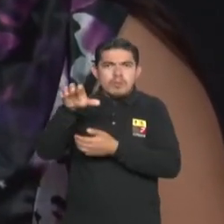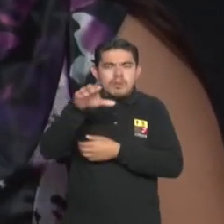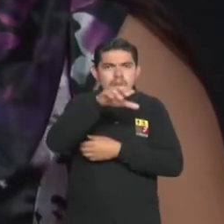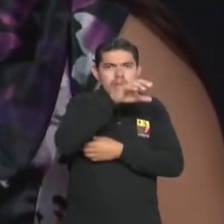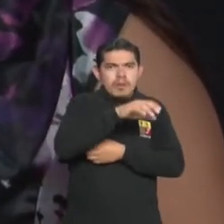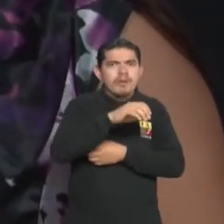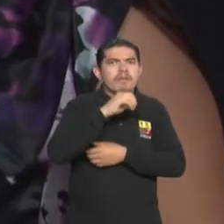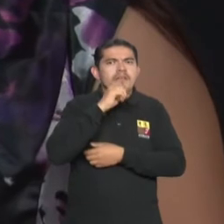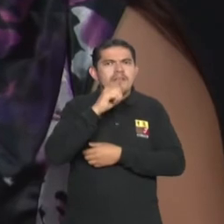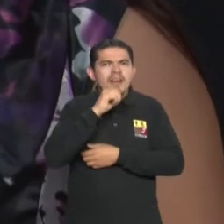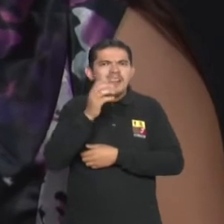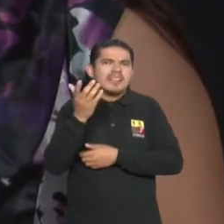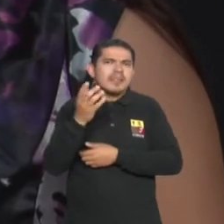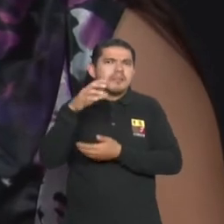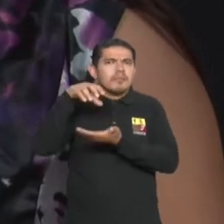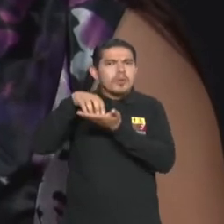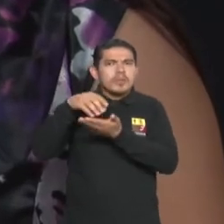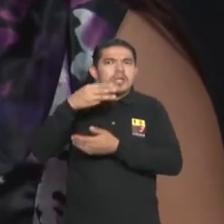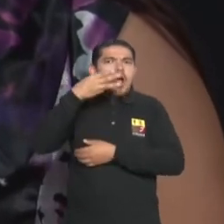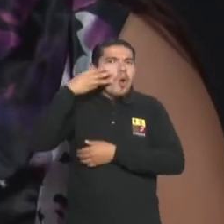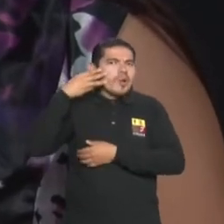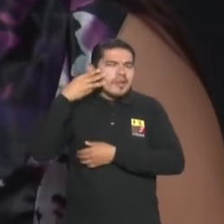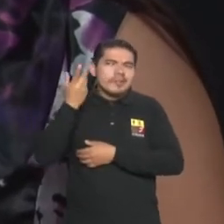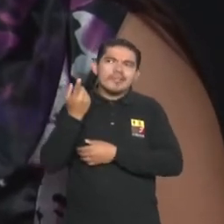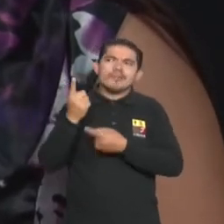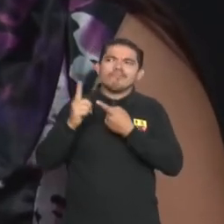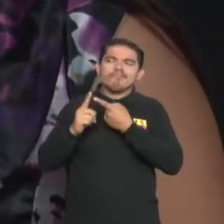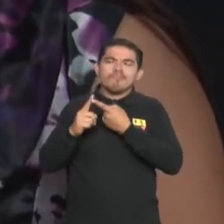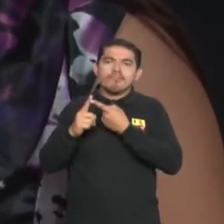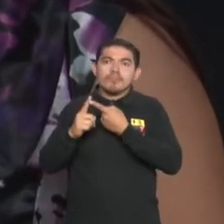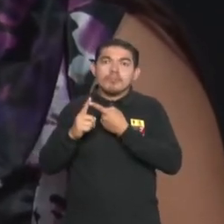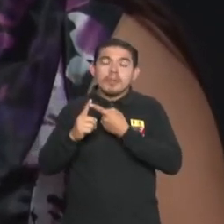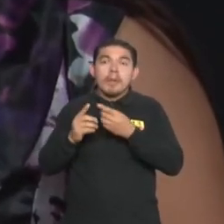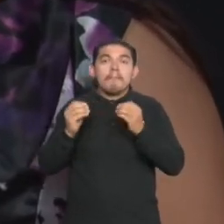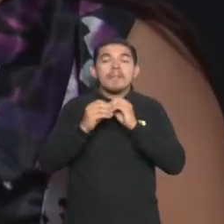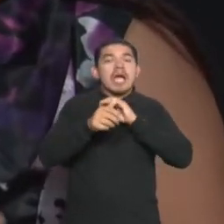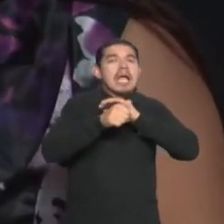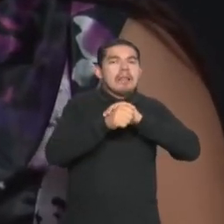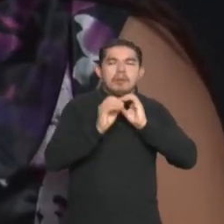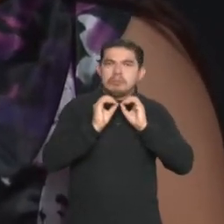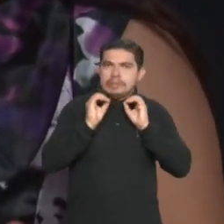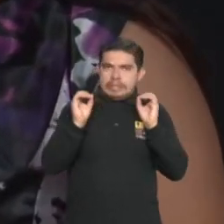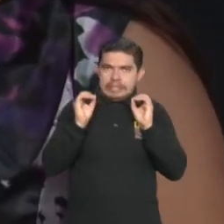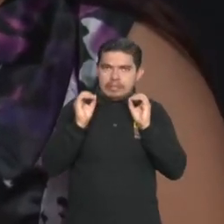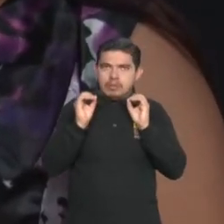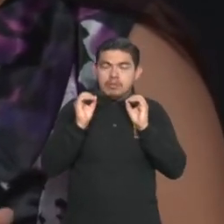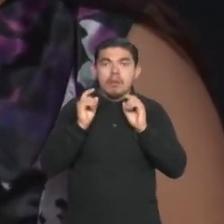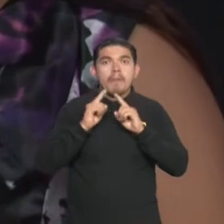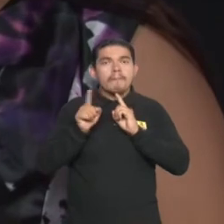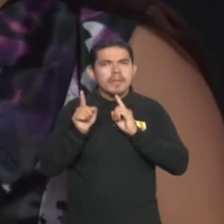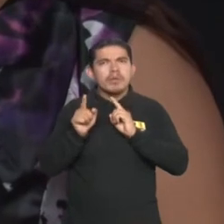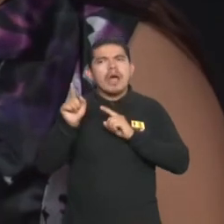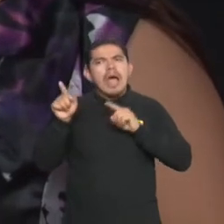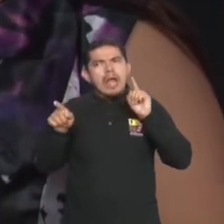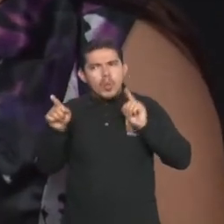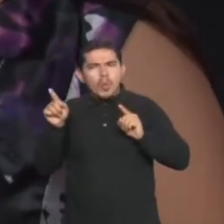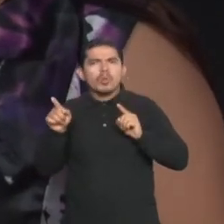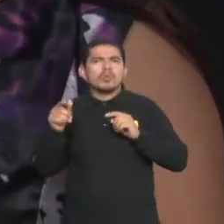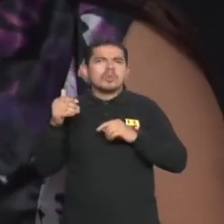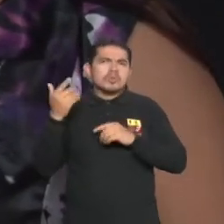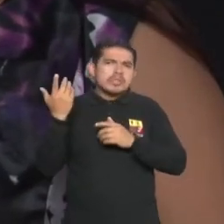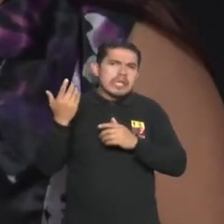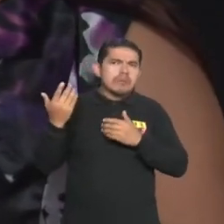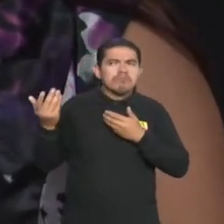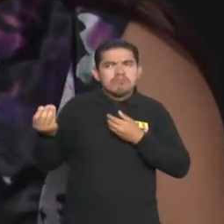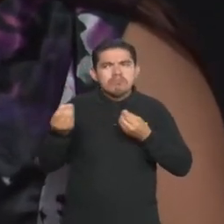faltantes obviamente en el oriente y nuestro mayor déficit en Galápagos. Sí tenemos usuarios que colaboran, ayudan, que son